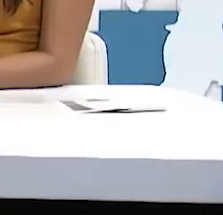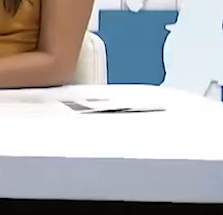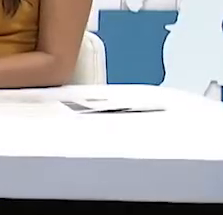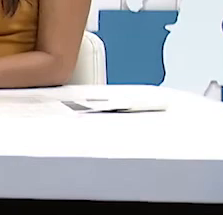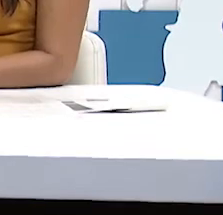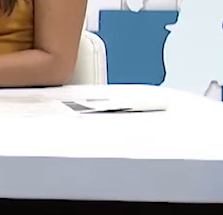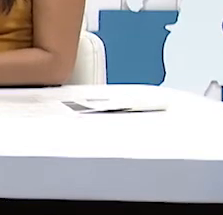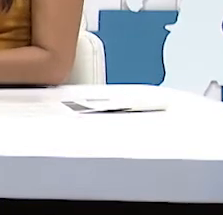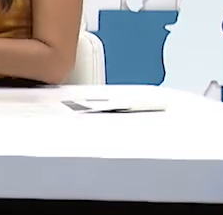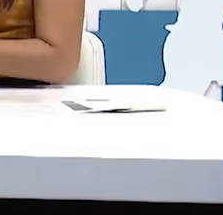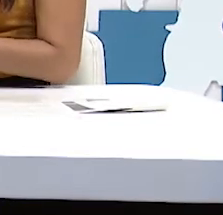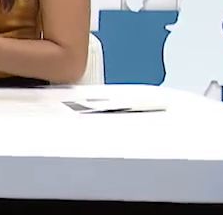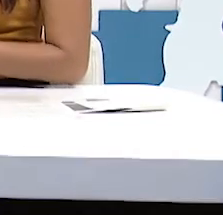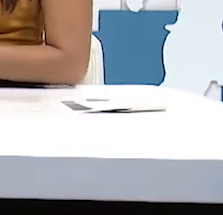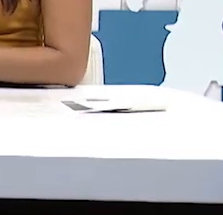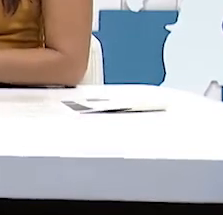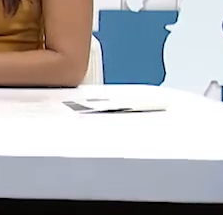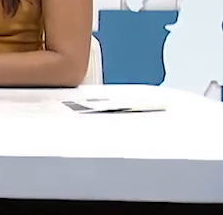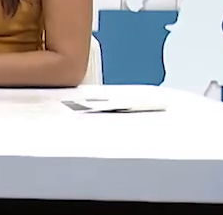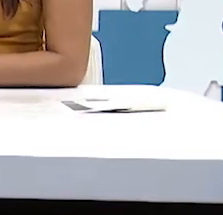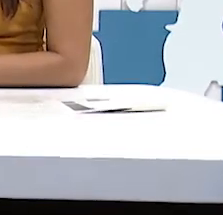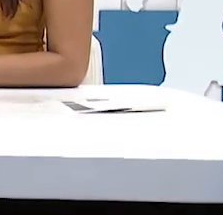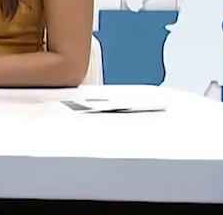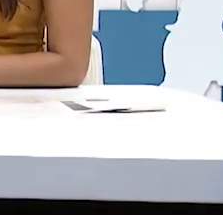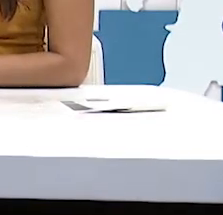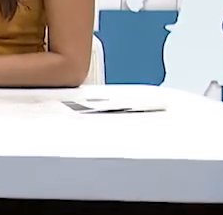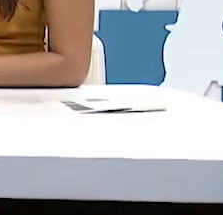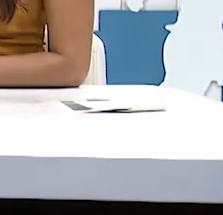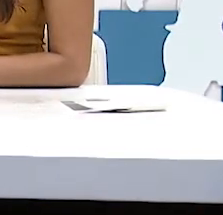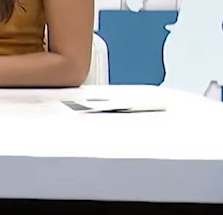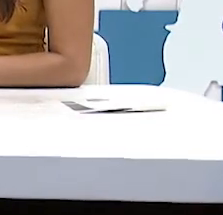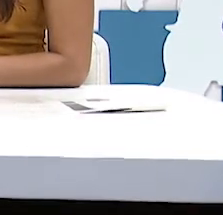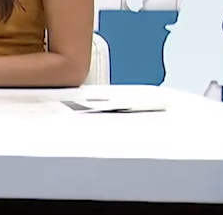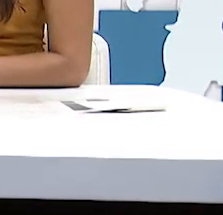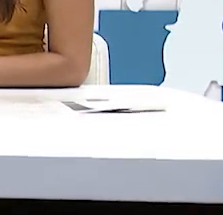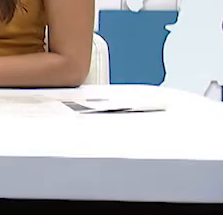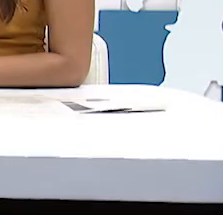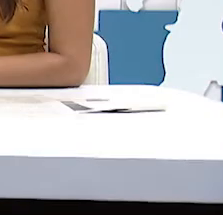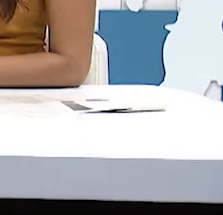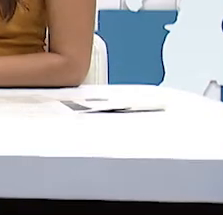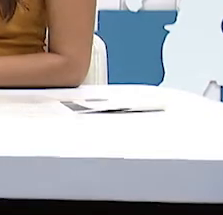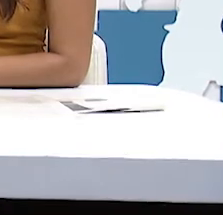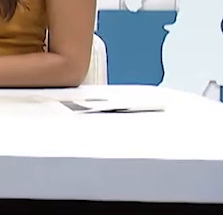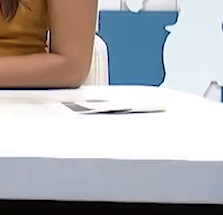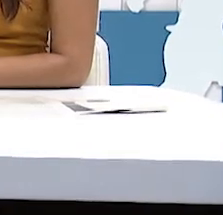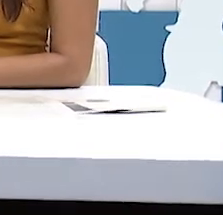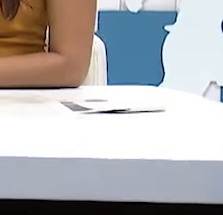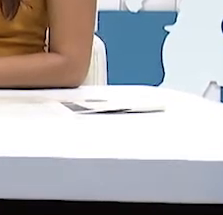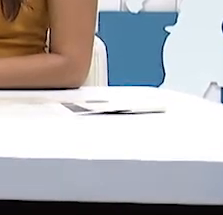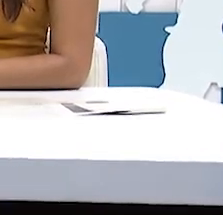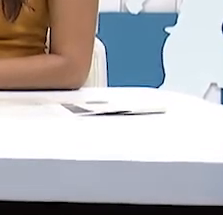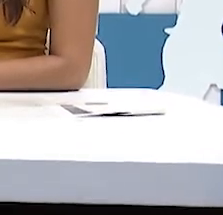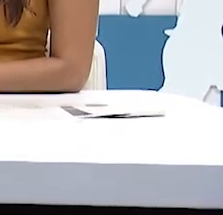Y en minutos intentaremos retomar nuevamente comunicación con nuestra compañera Diana Agudelo. Por ahora los vamos a invitar a conocer la información